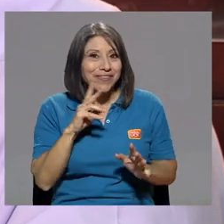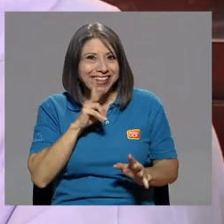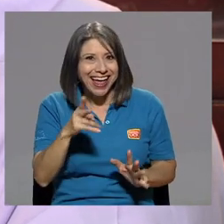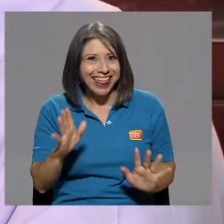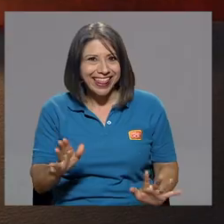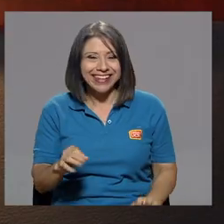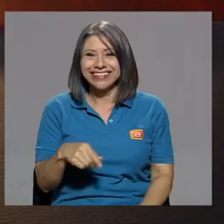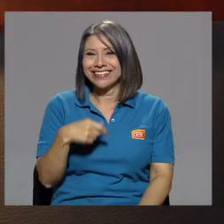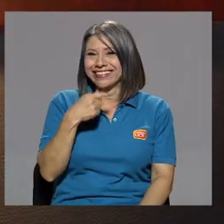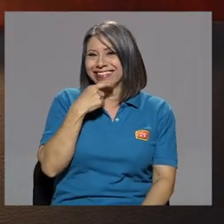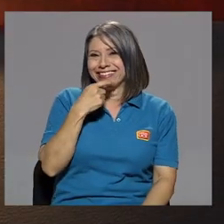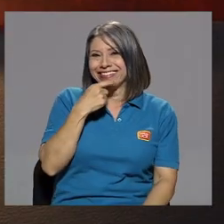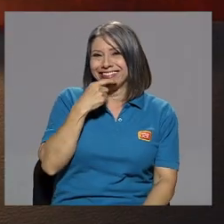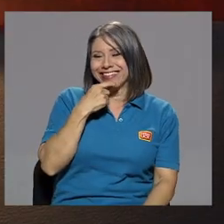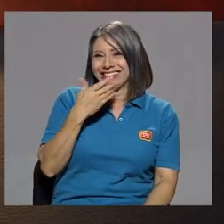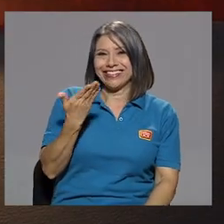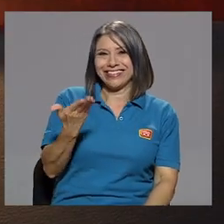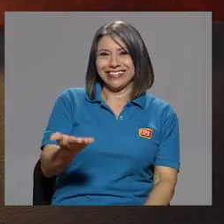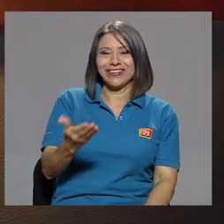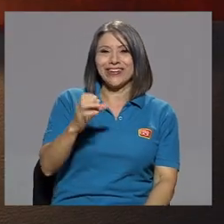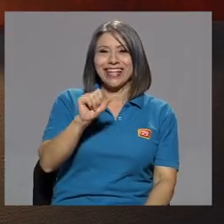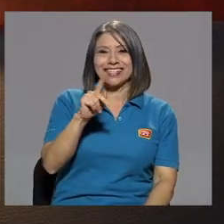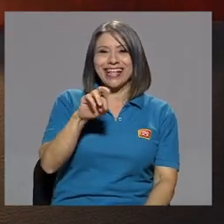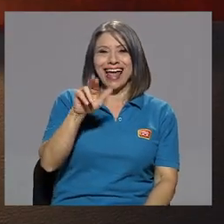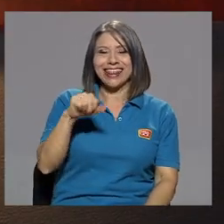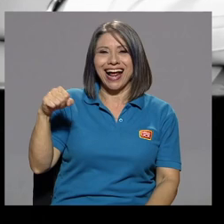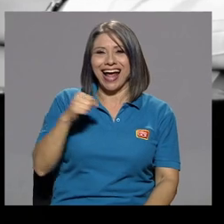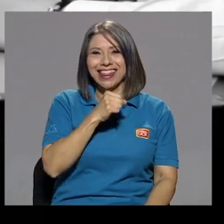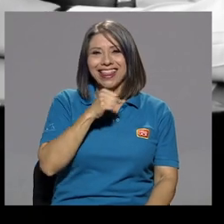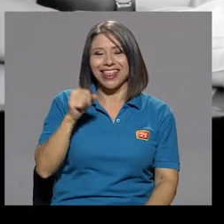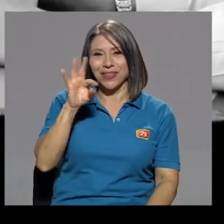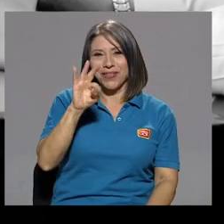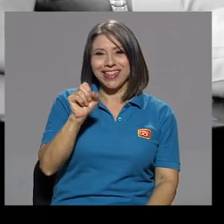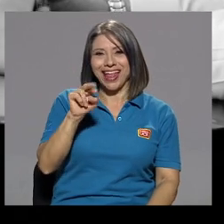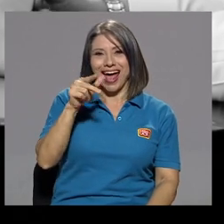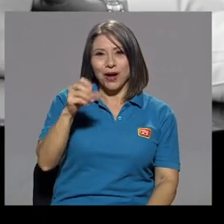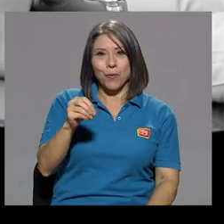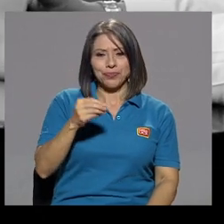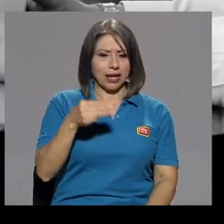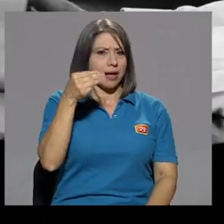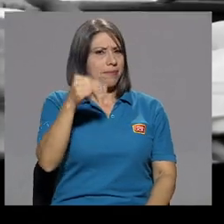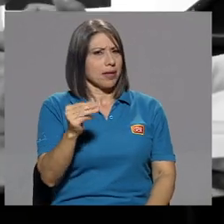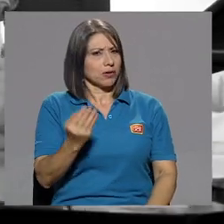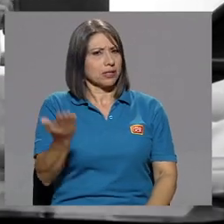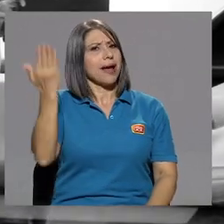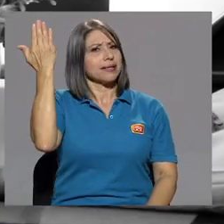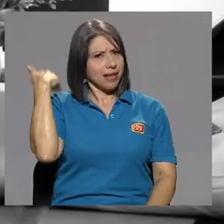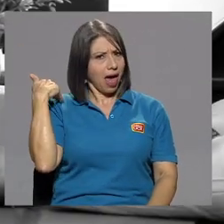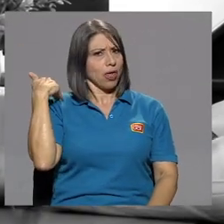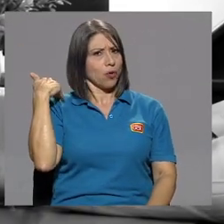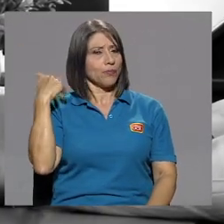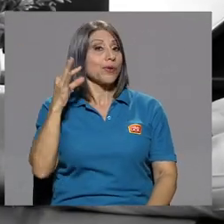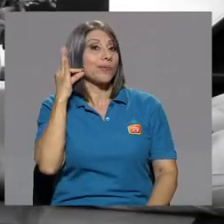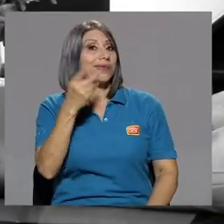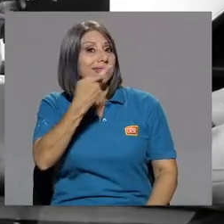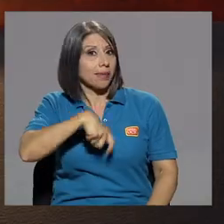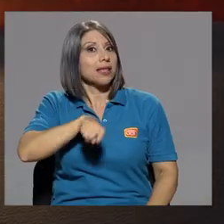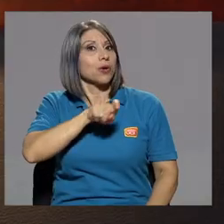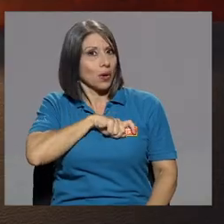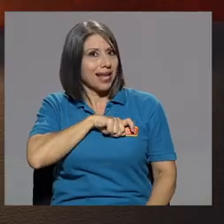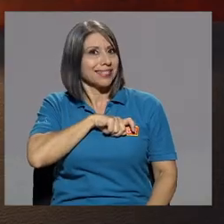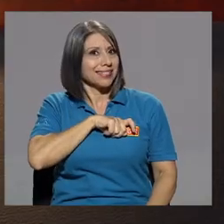Qué bueno, doña Sandra, cantando tango. Llegó este, llegaron el miércoles pasado unas españolas.